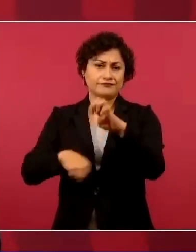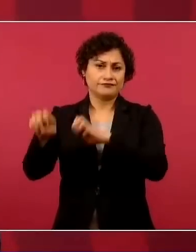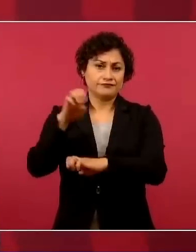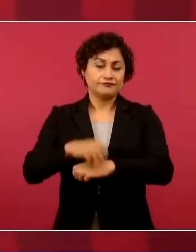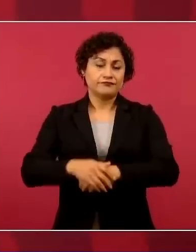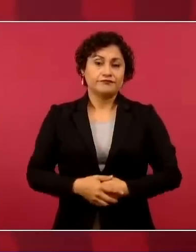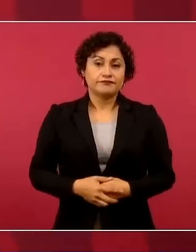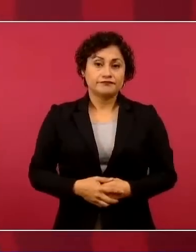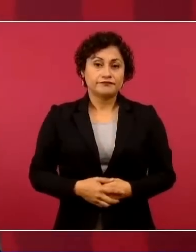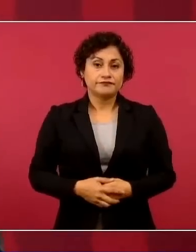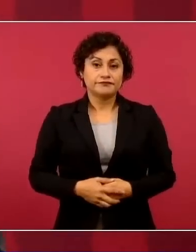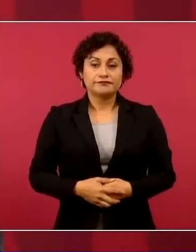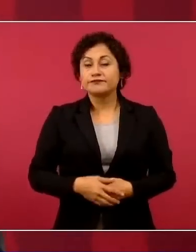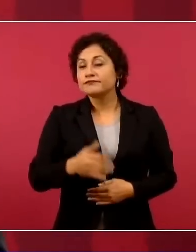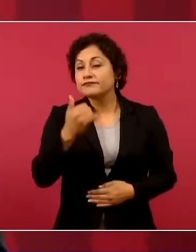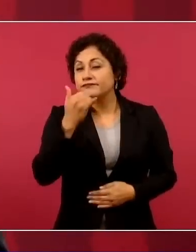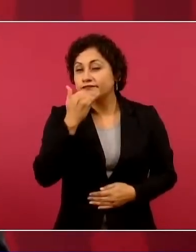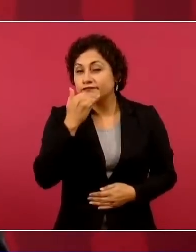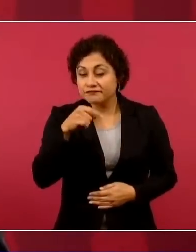¿Cómo se llama eso?